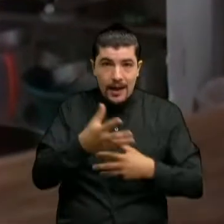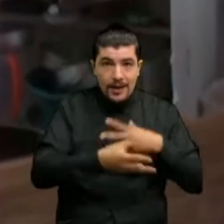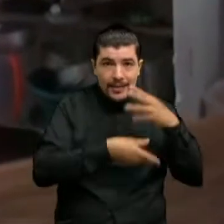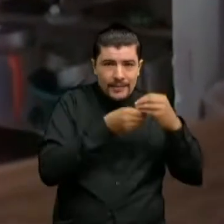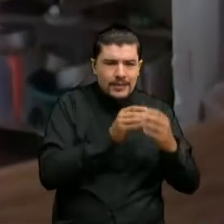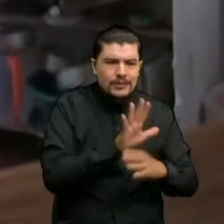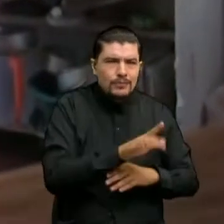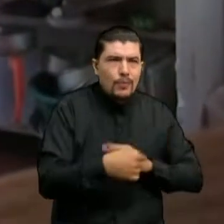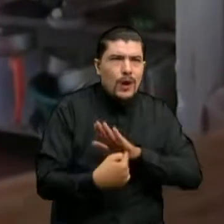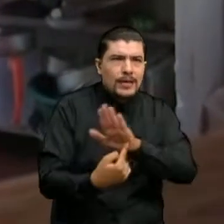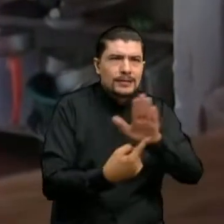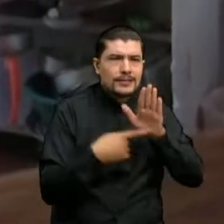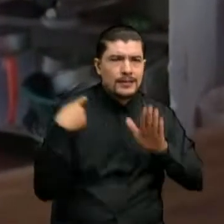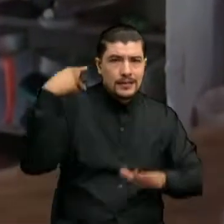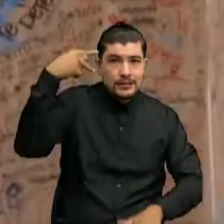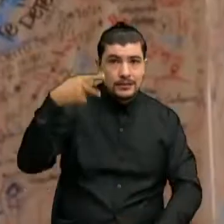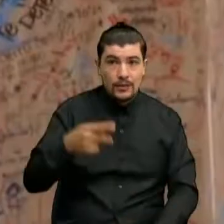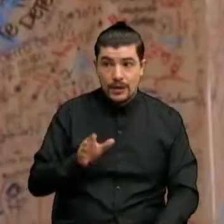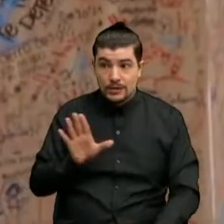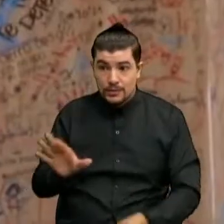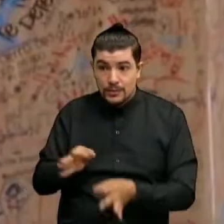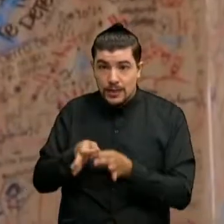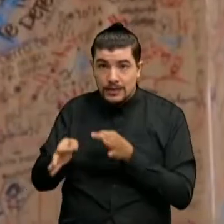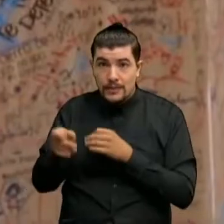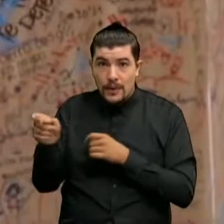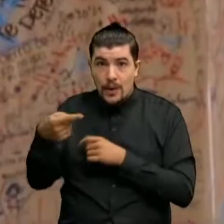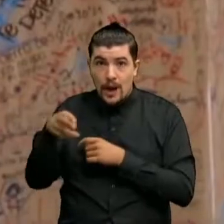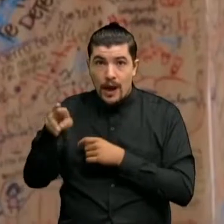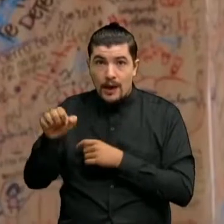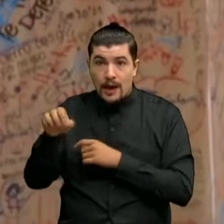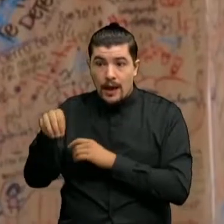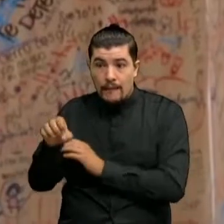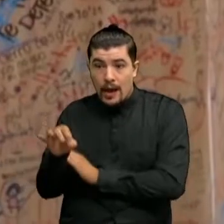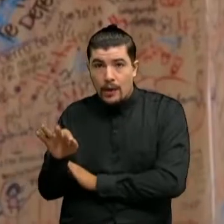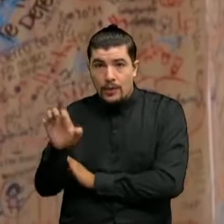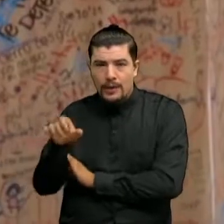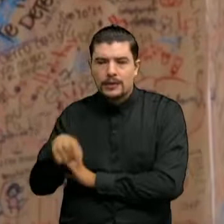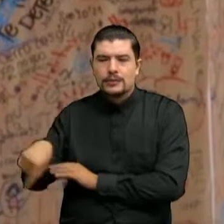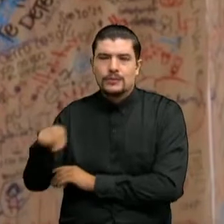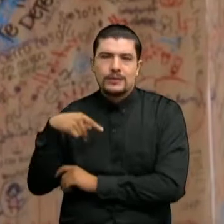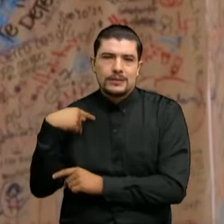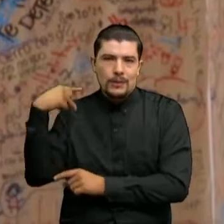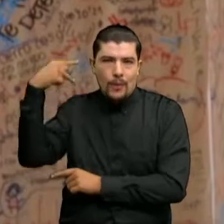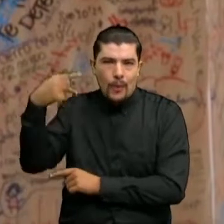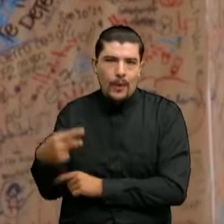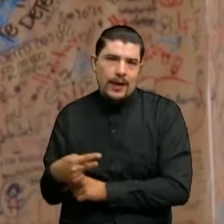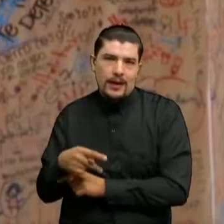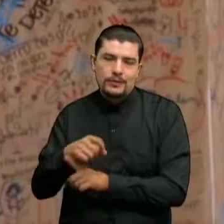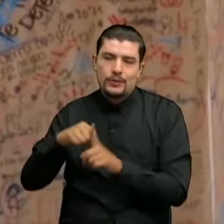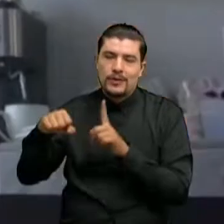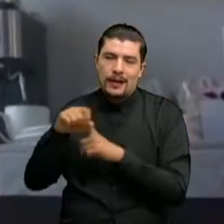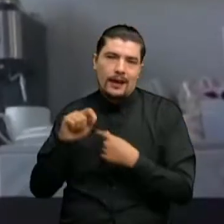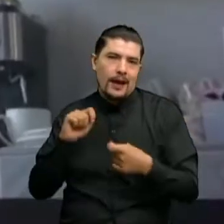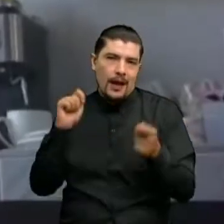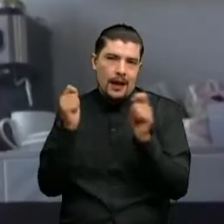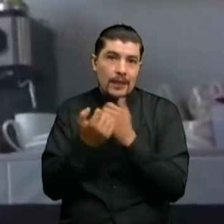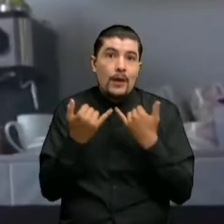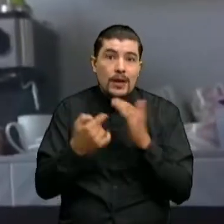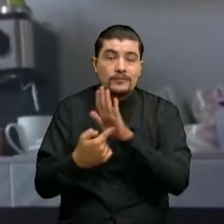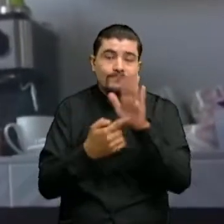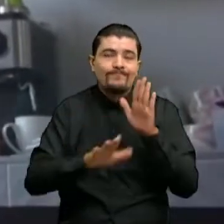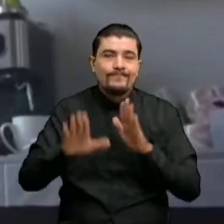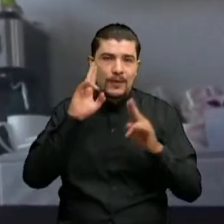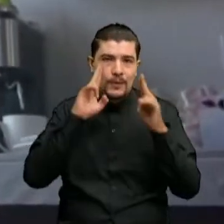que ha ocurrido Porque a gramalote en medio de todo nos ha transformado Es la historia constante que es la que nos permite que hoy nos conozcan La